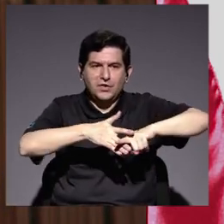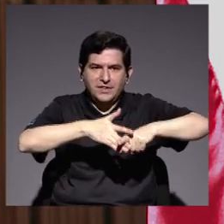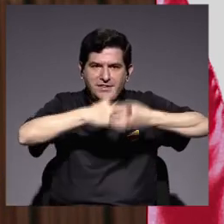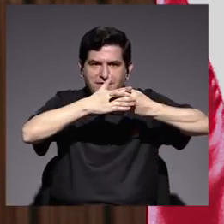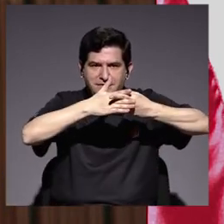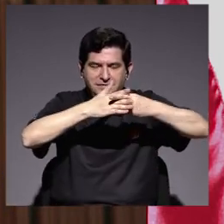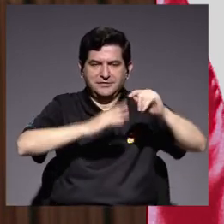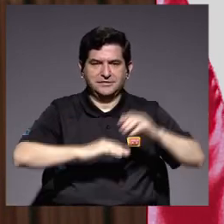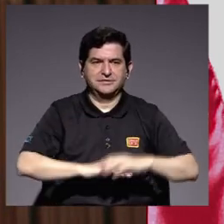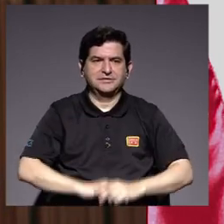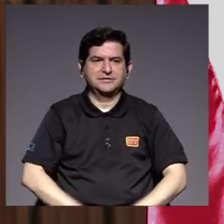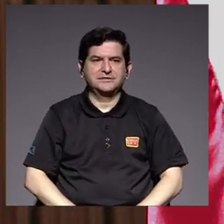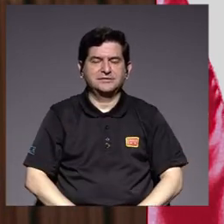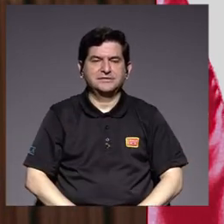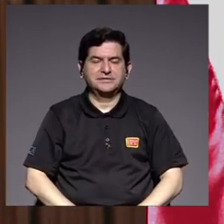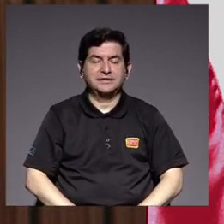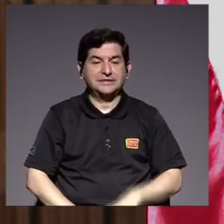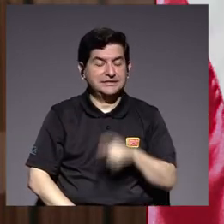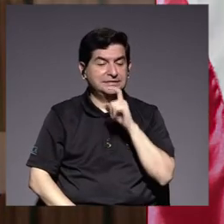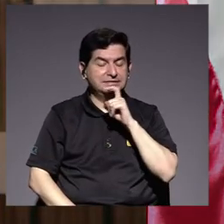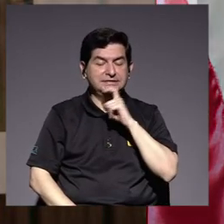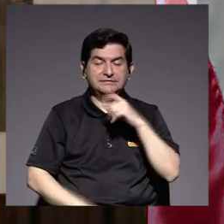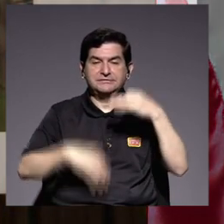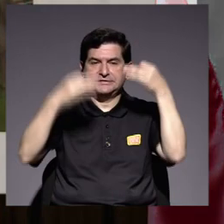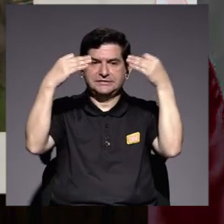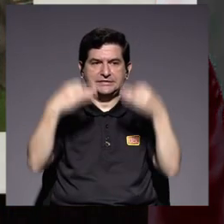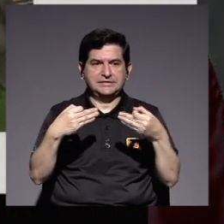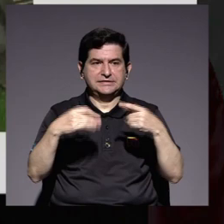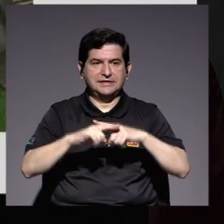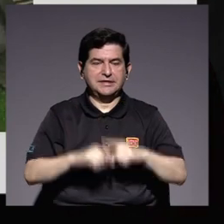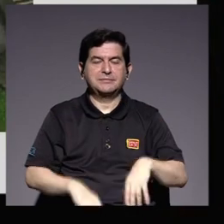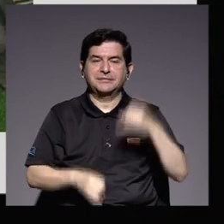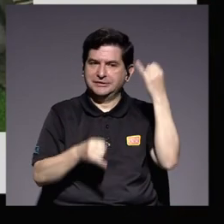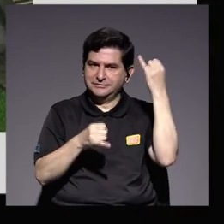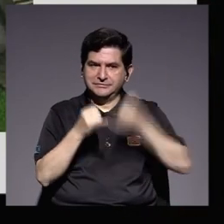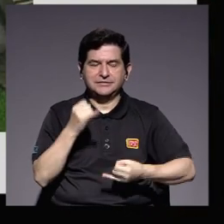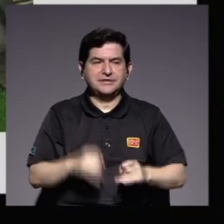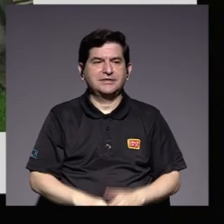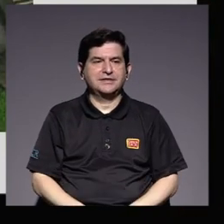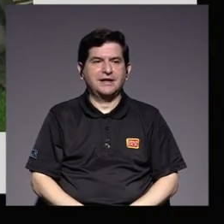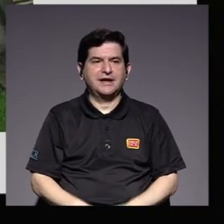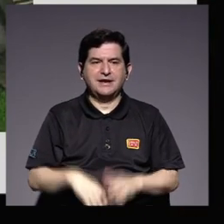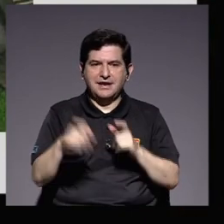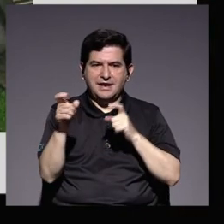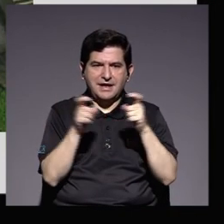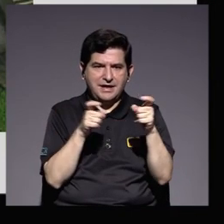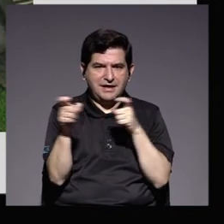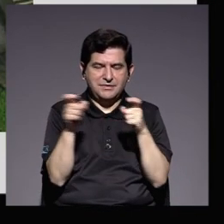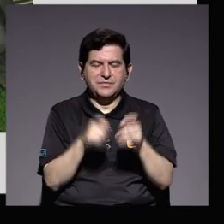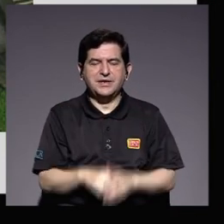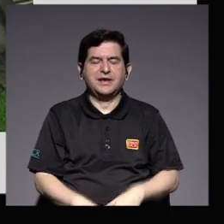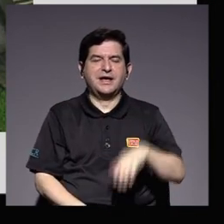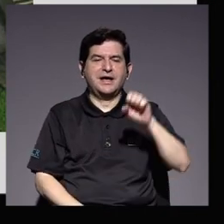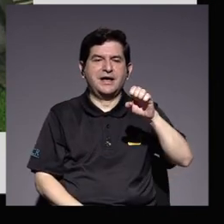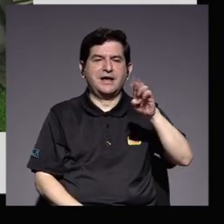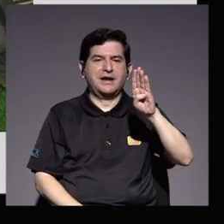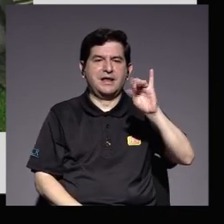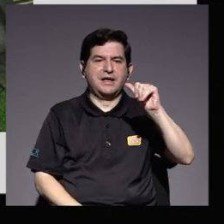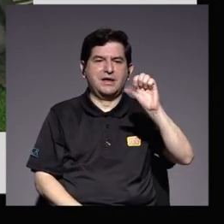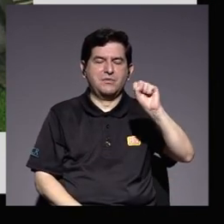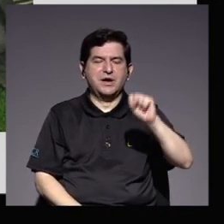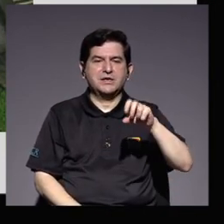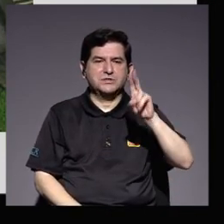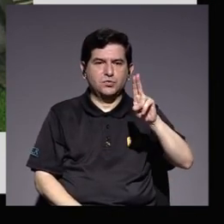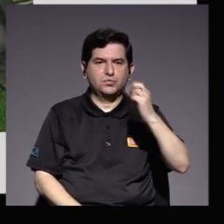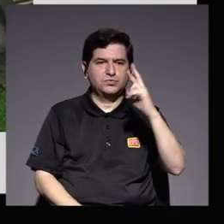se tomó la difícil decisión pero definitiva de dejar la administración de los EBAIS que la universidad de Costa